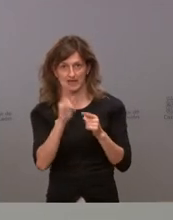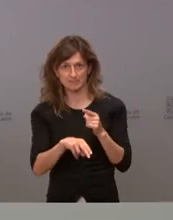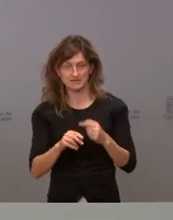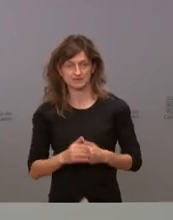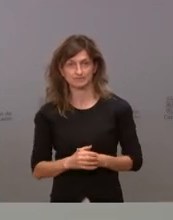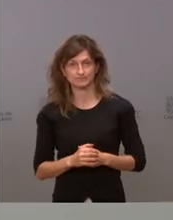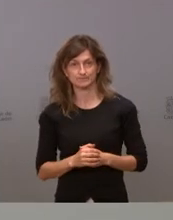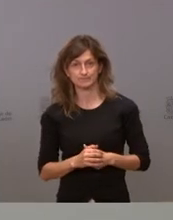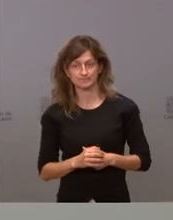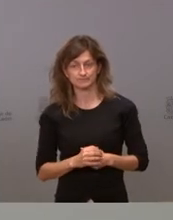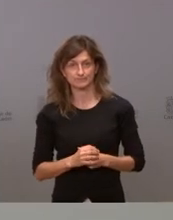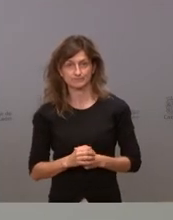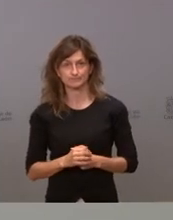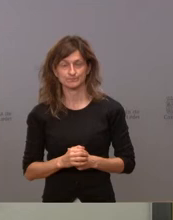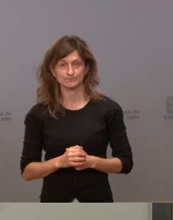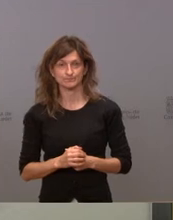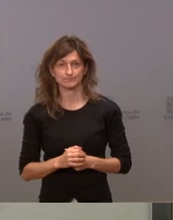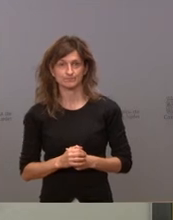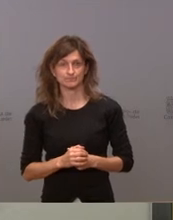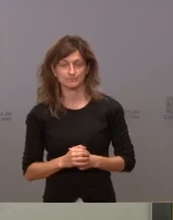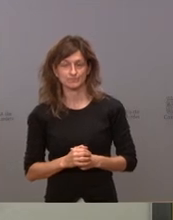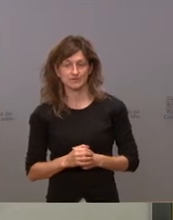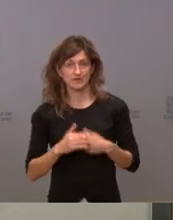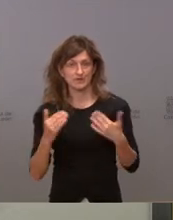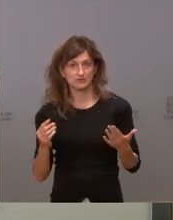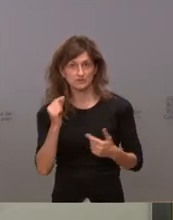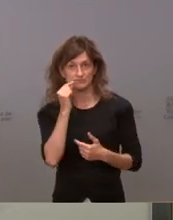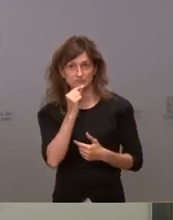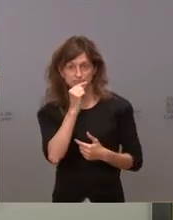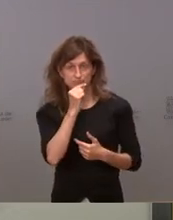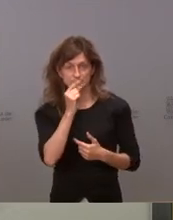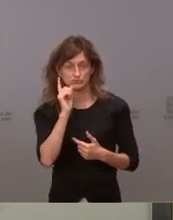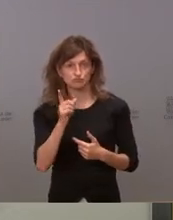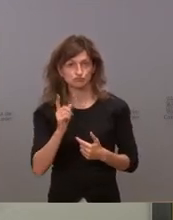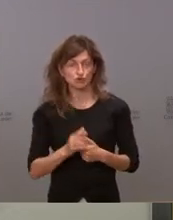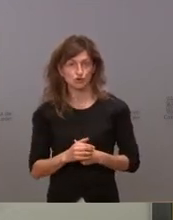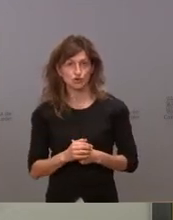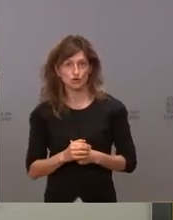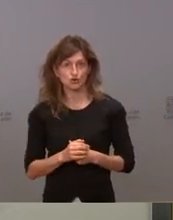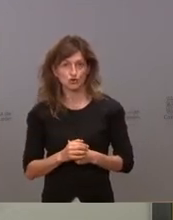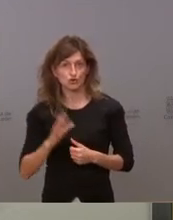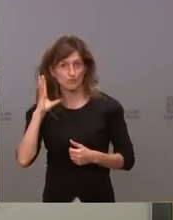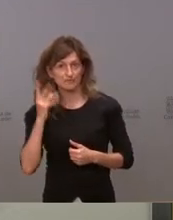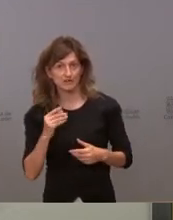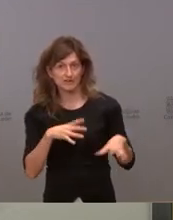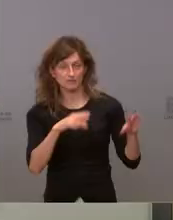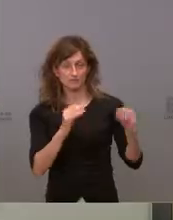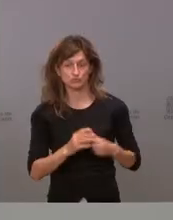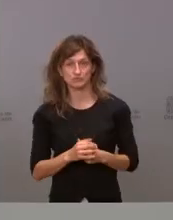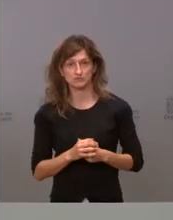alguna razón determinada entonces los cribados van a ser solamente hoy que quedan en Pampónferrada y en Burgos de